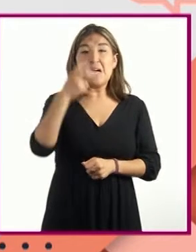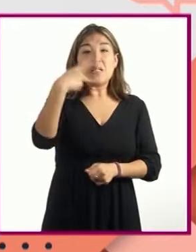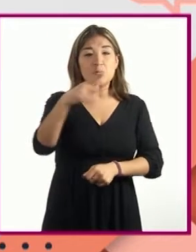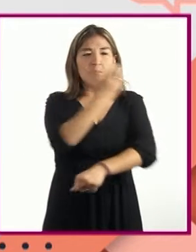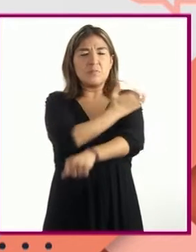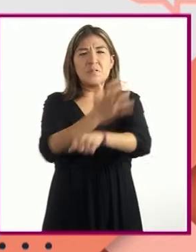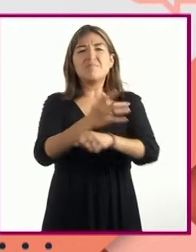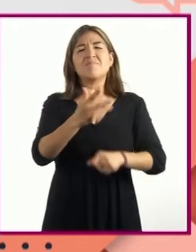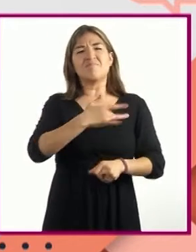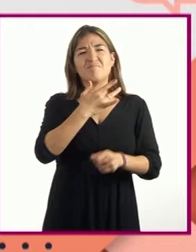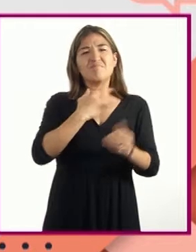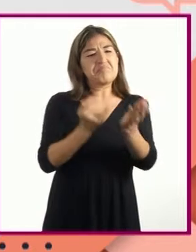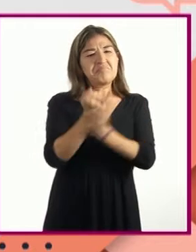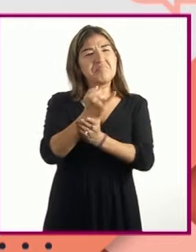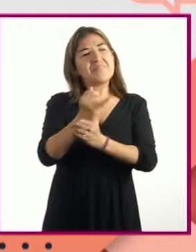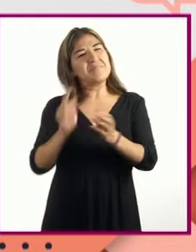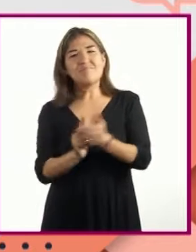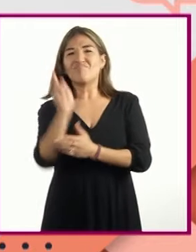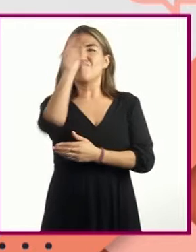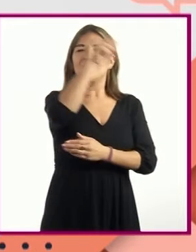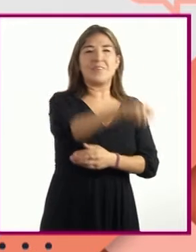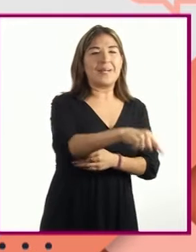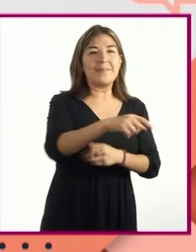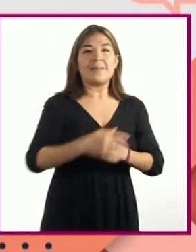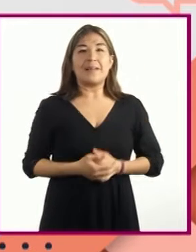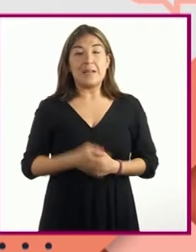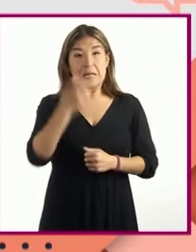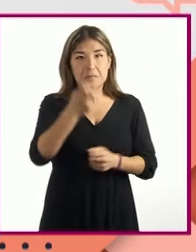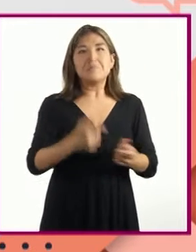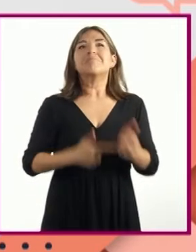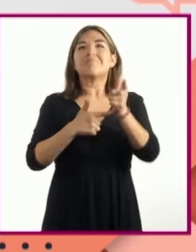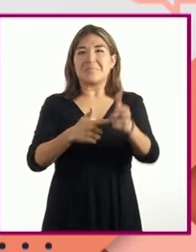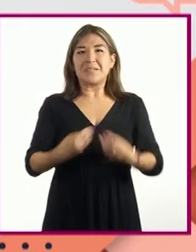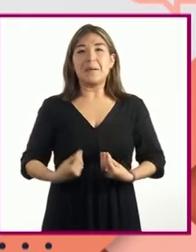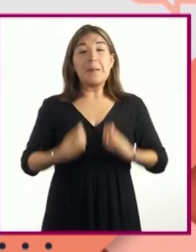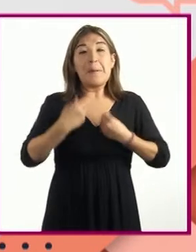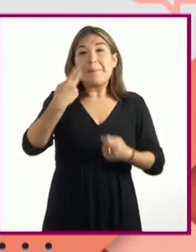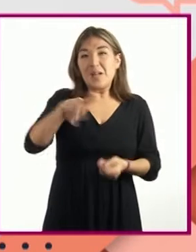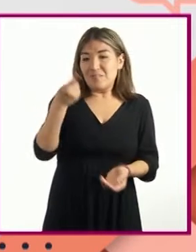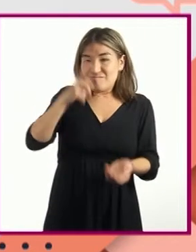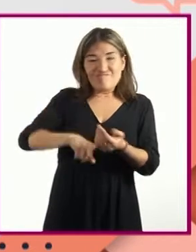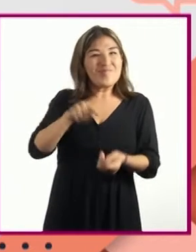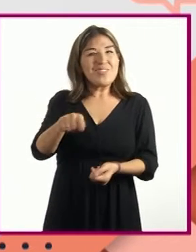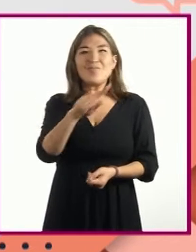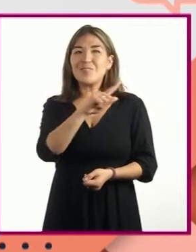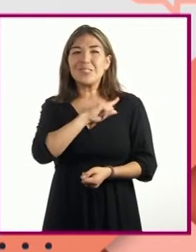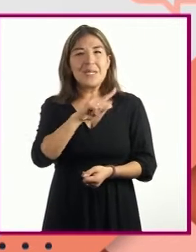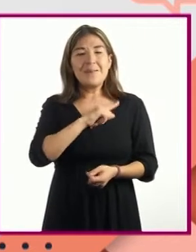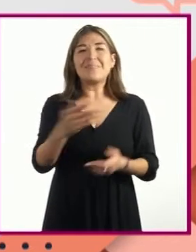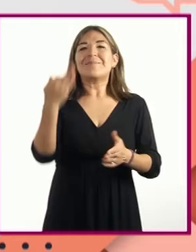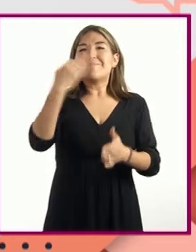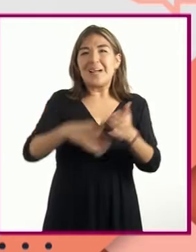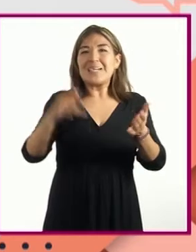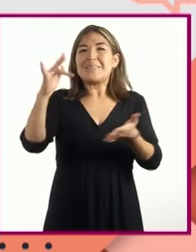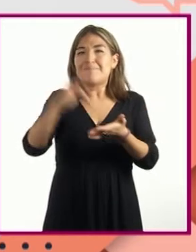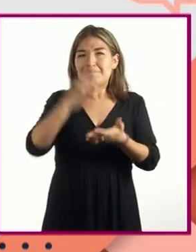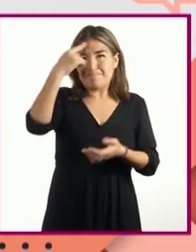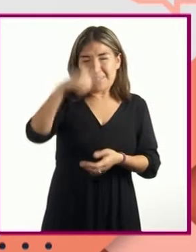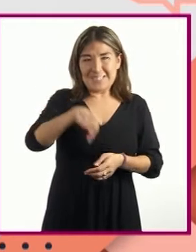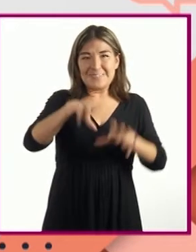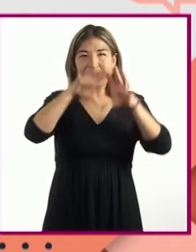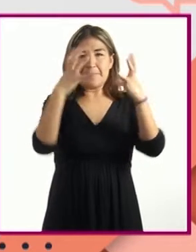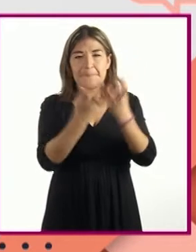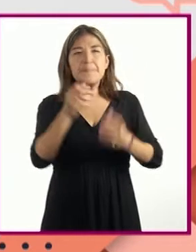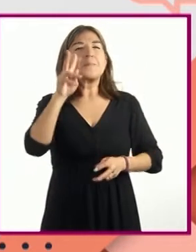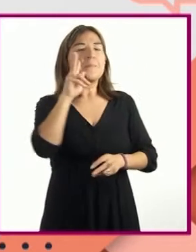toman la decisión de irse. Sin embargo, ha sobrevivido, pero está solo y con pocos recursos en el planeta. Observemos con